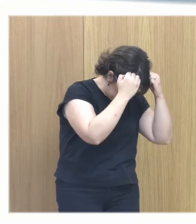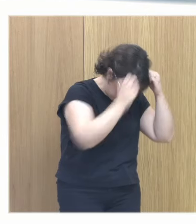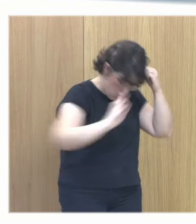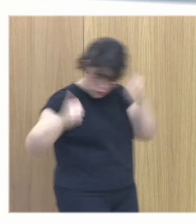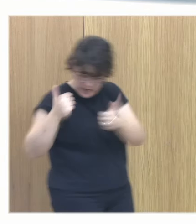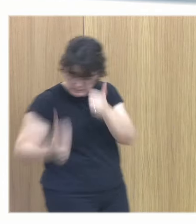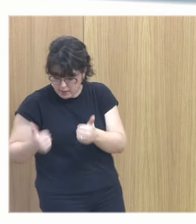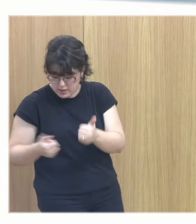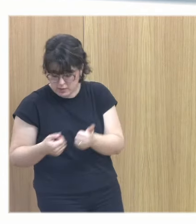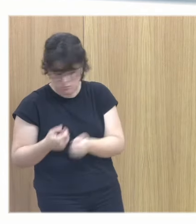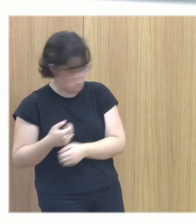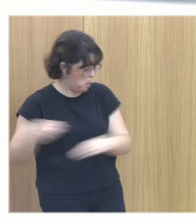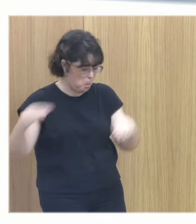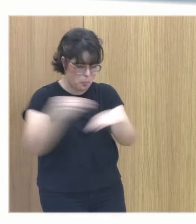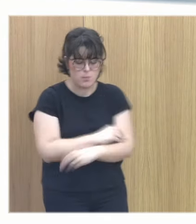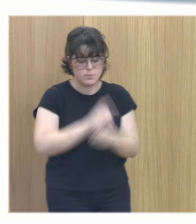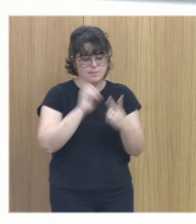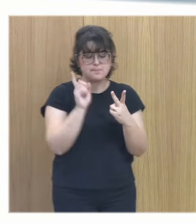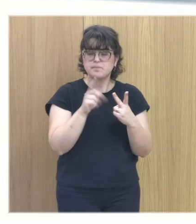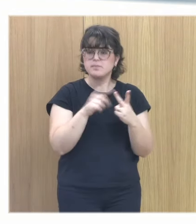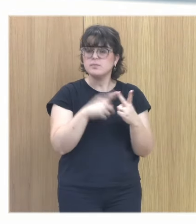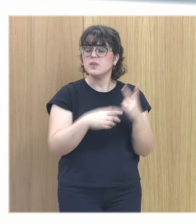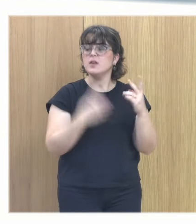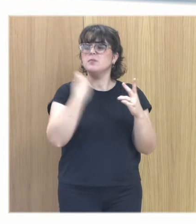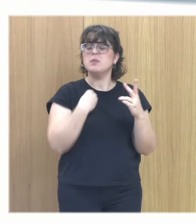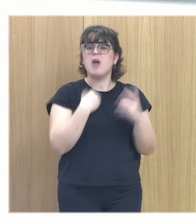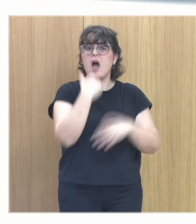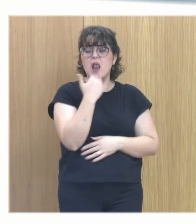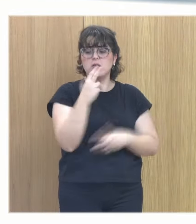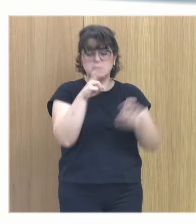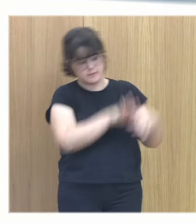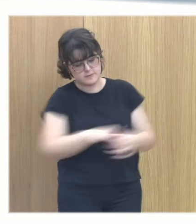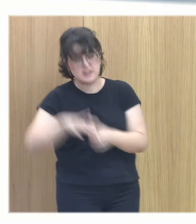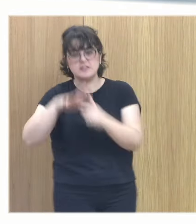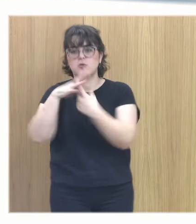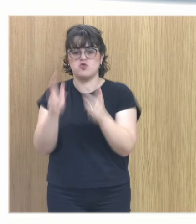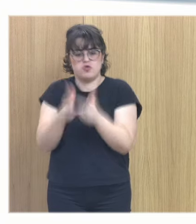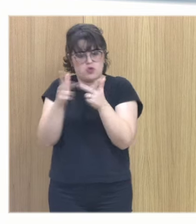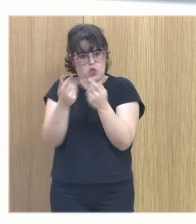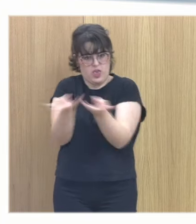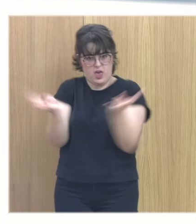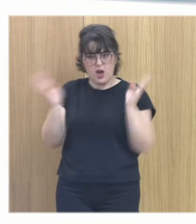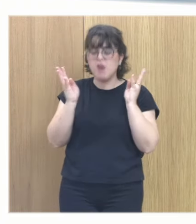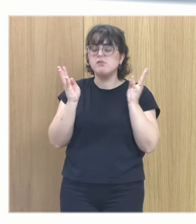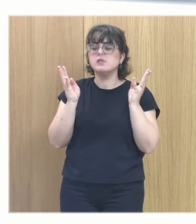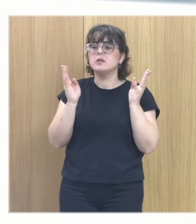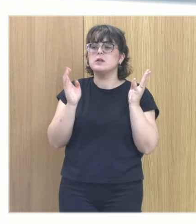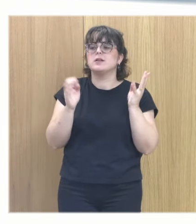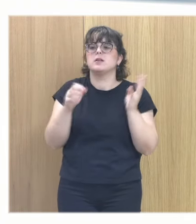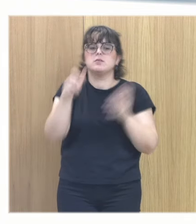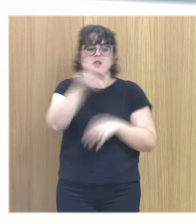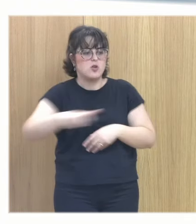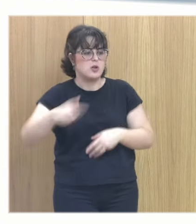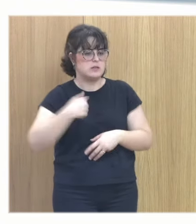un examen siguiente elemento cualquier cosa que suponga contexto social las personas con esta cosa de